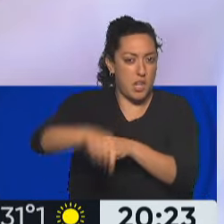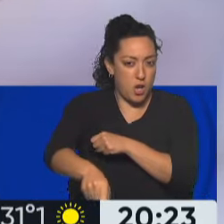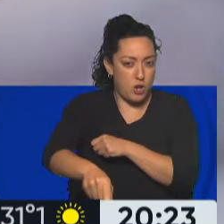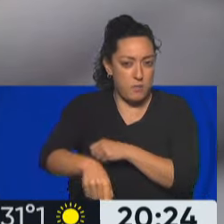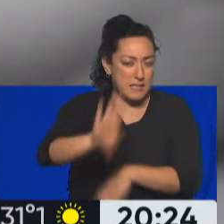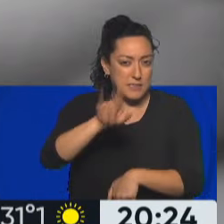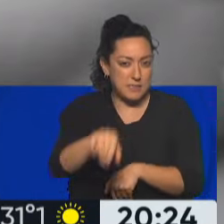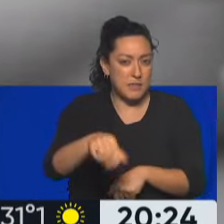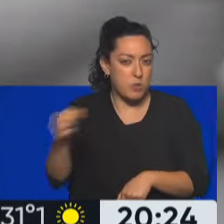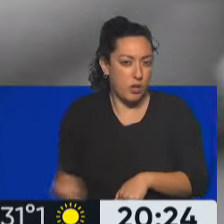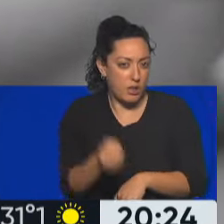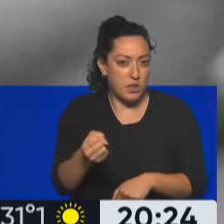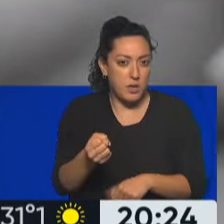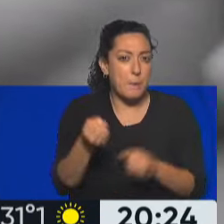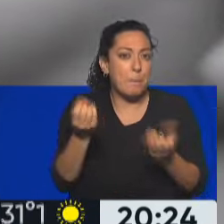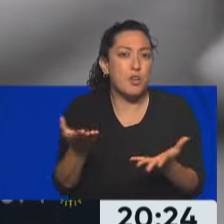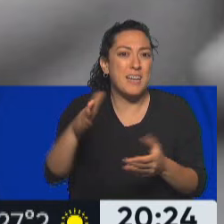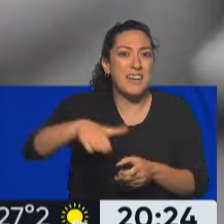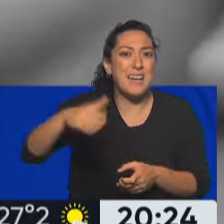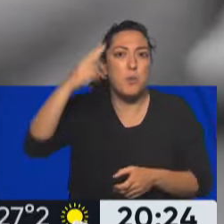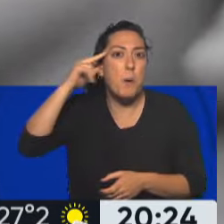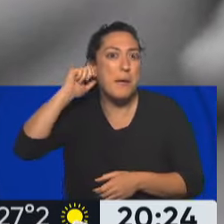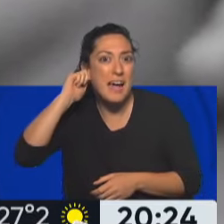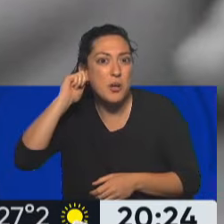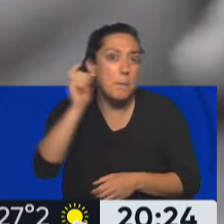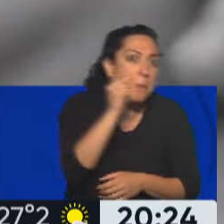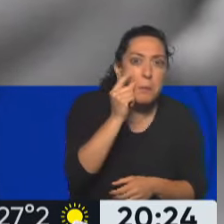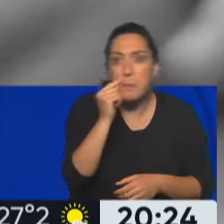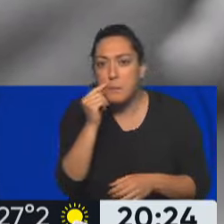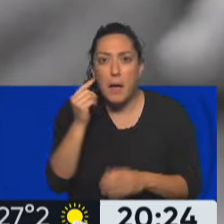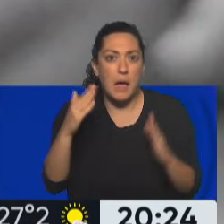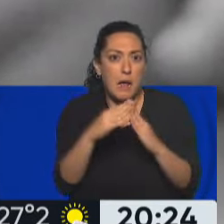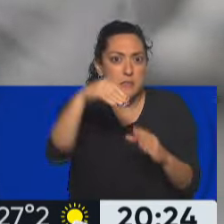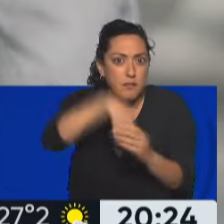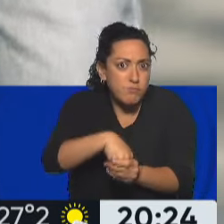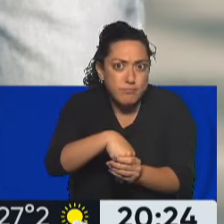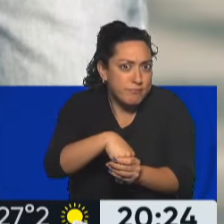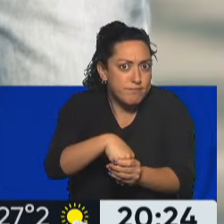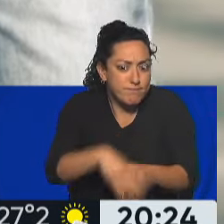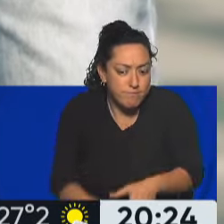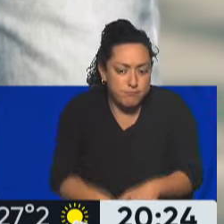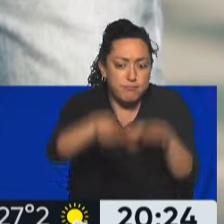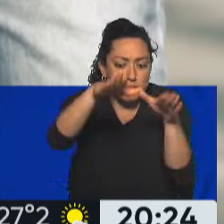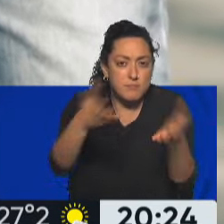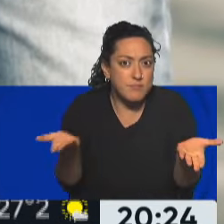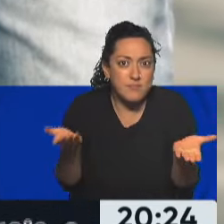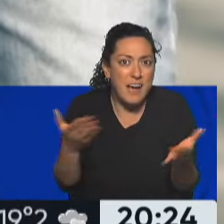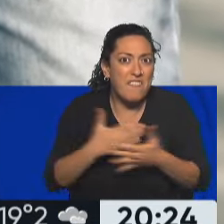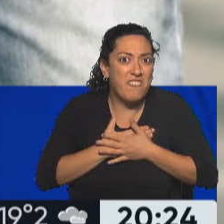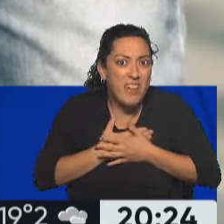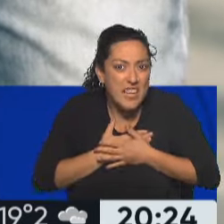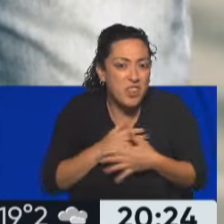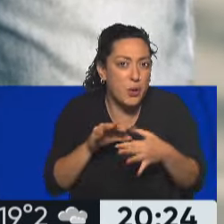interés superior del niño, sobre todo porque es un niño de 9 años, que vive con sus dos padres. Que vivió toda esta vida con sus dos padres. Y socioefectivamente, está